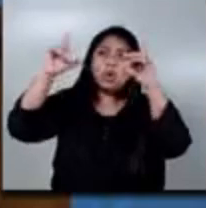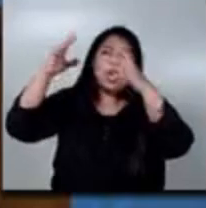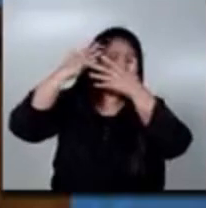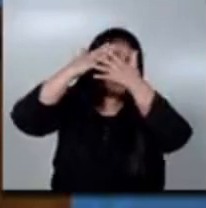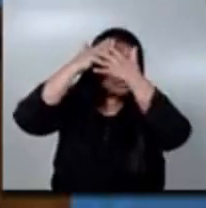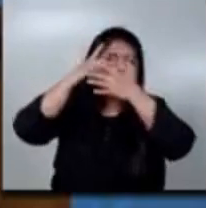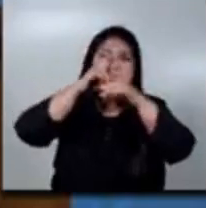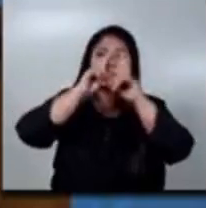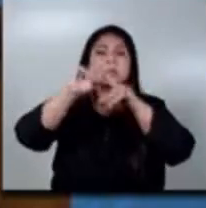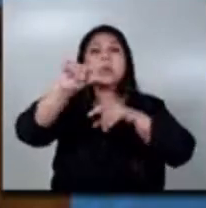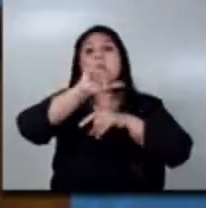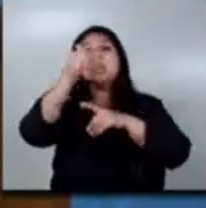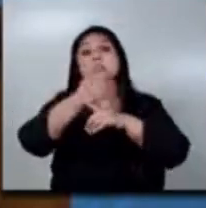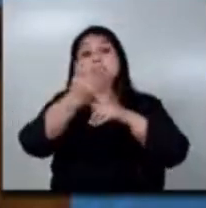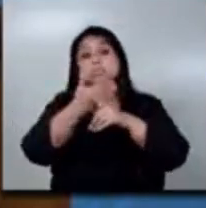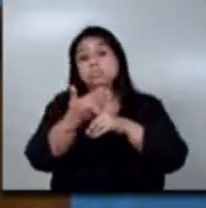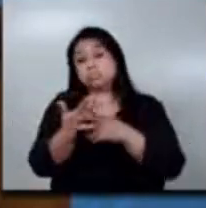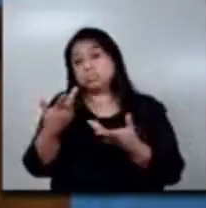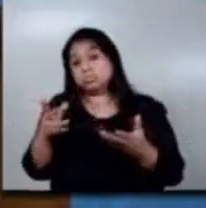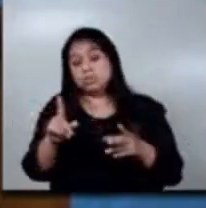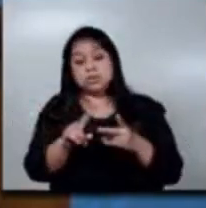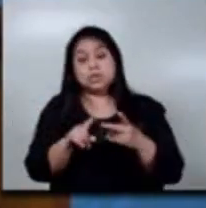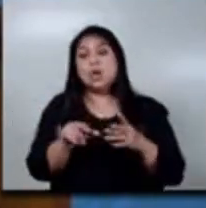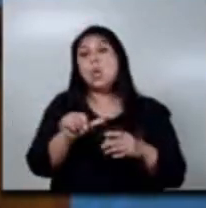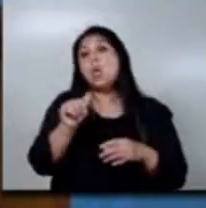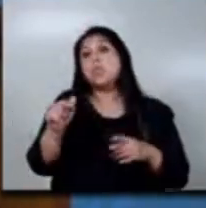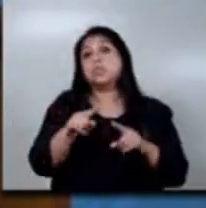asociados. Algunos, dependiendo de la magnitud,